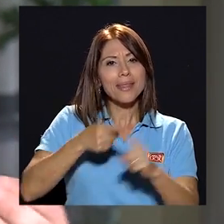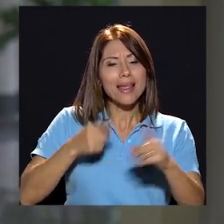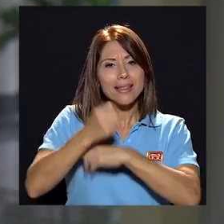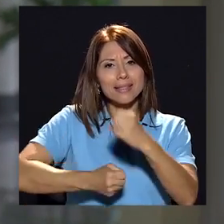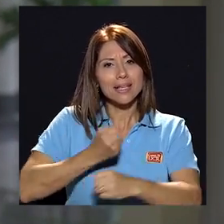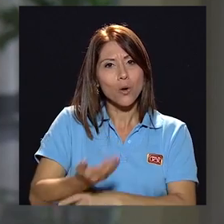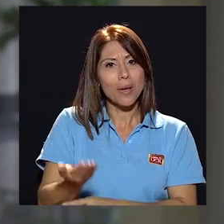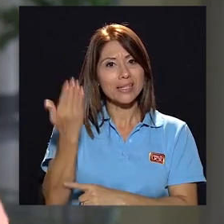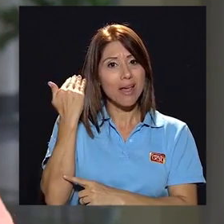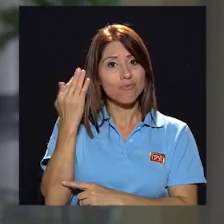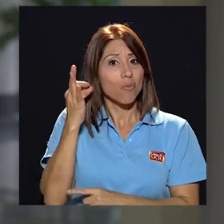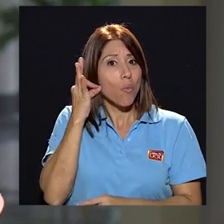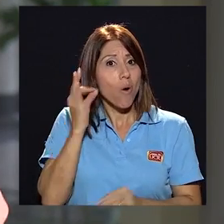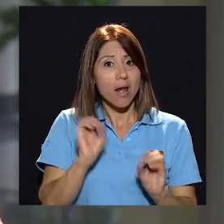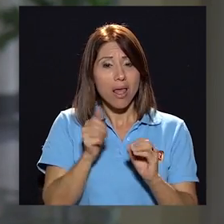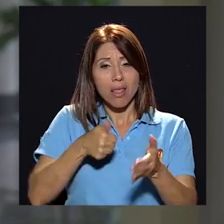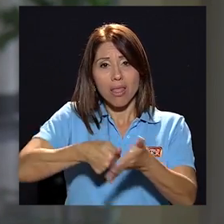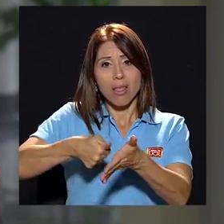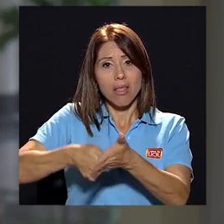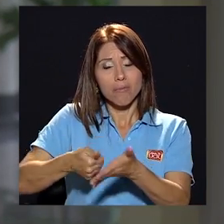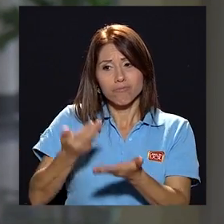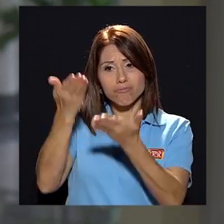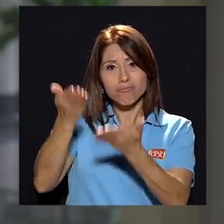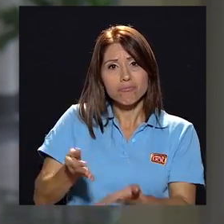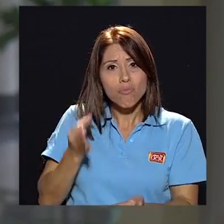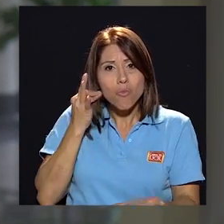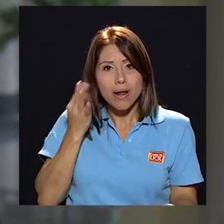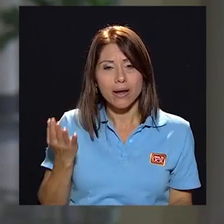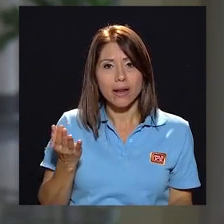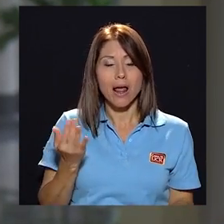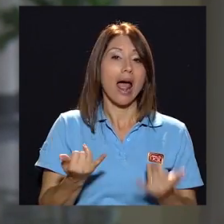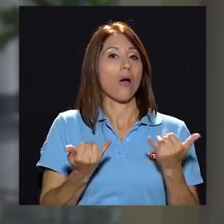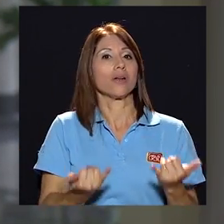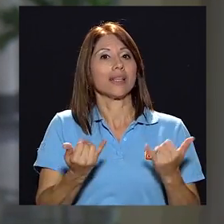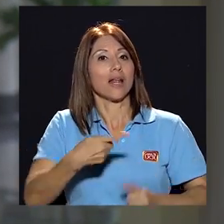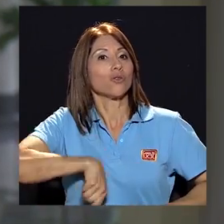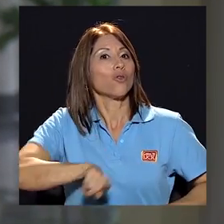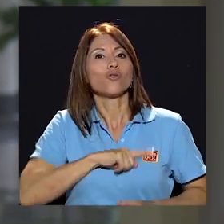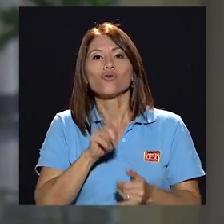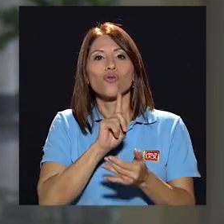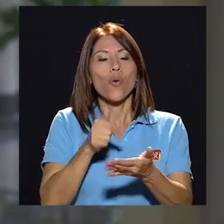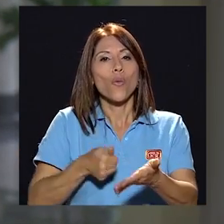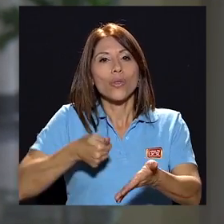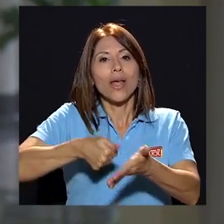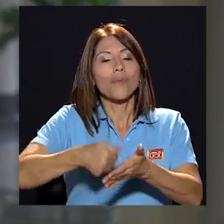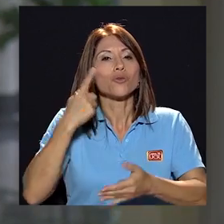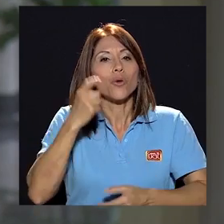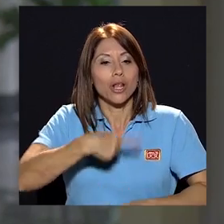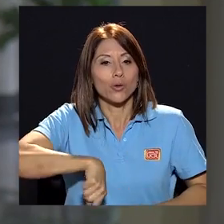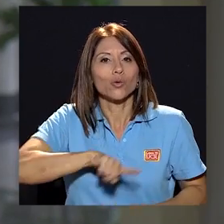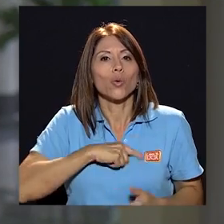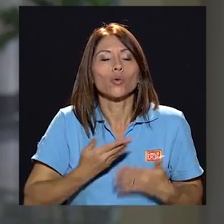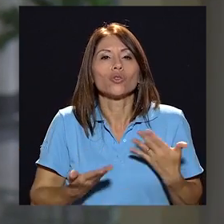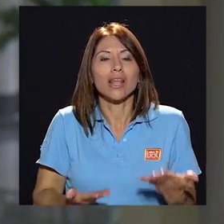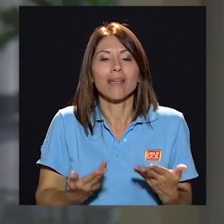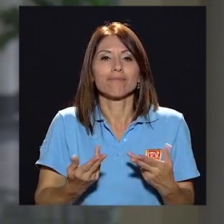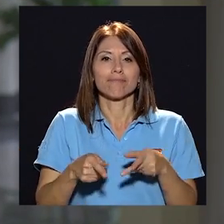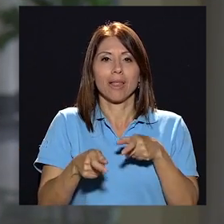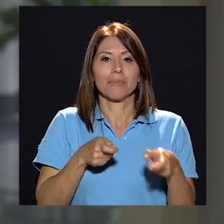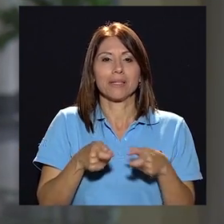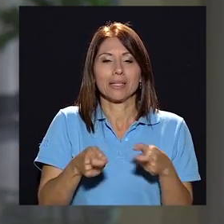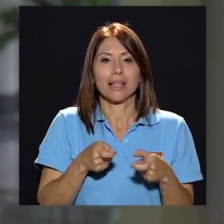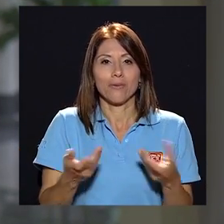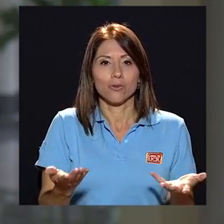mitad del siglo pasado, donde la mujer no votaba por su condición de mujer. Hoy en día nosotros no votamos por nuestra condición de ser